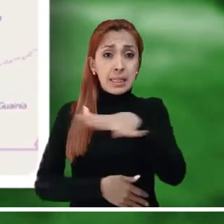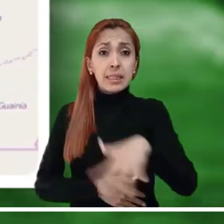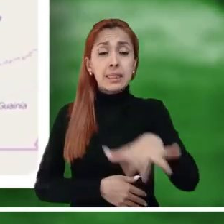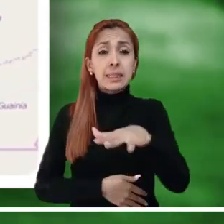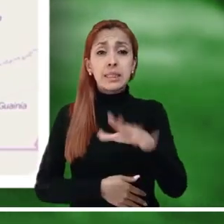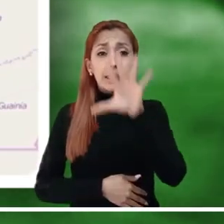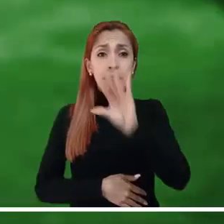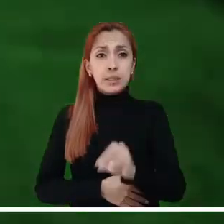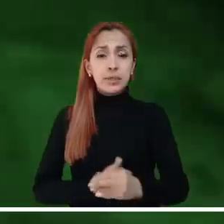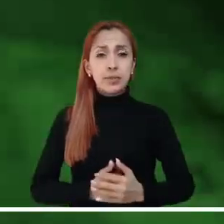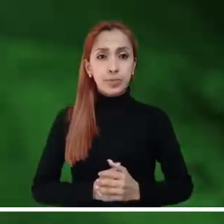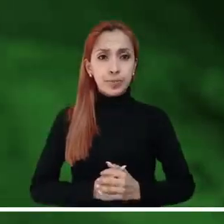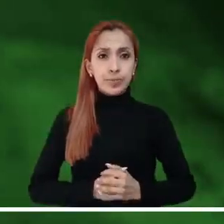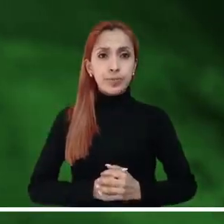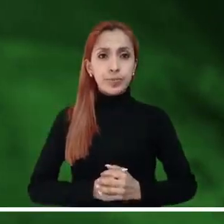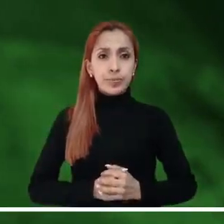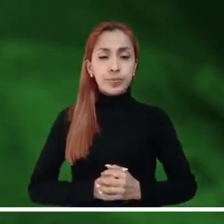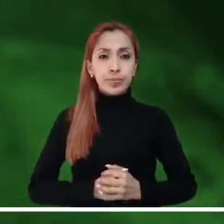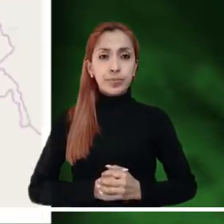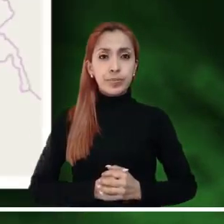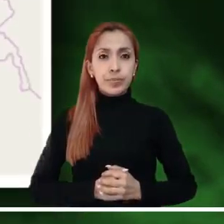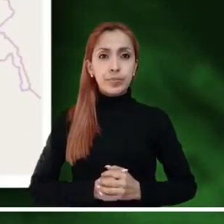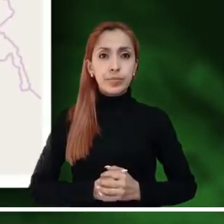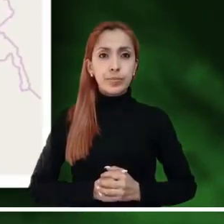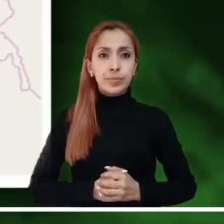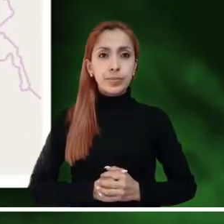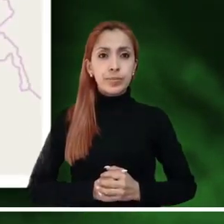a la altura del municipio de Circasia, en Quindío.